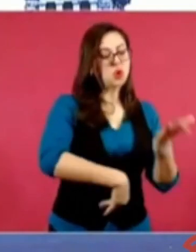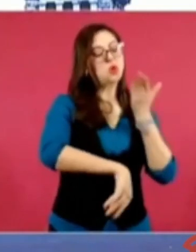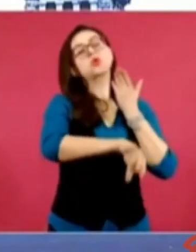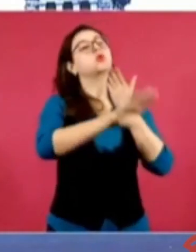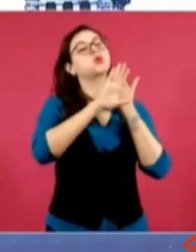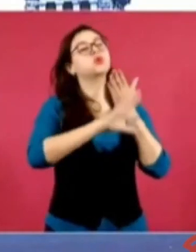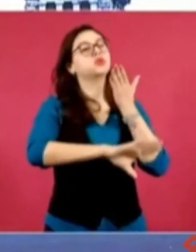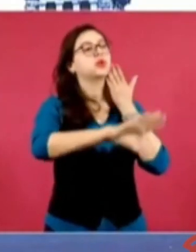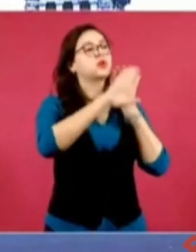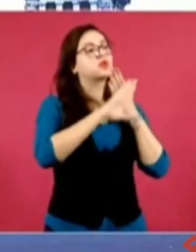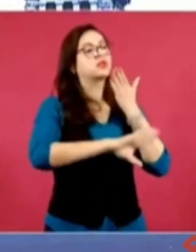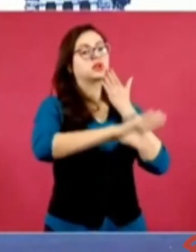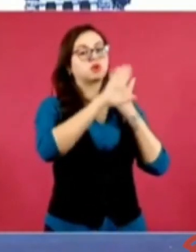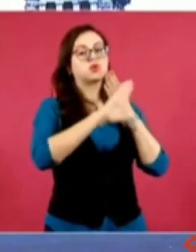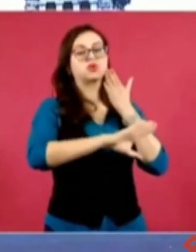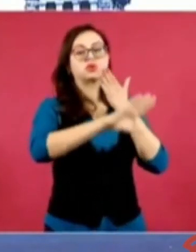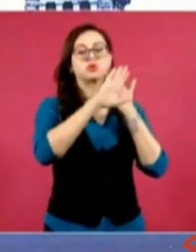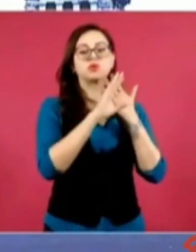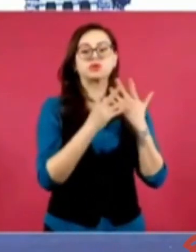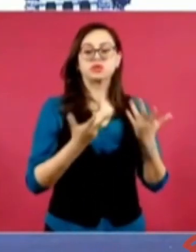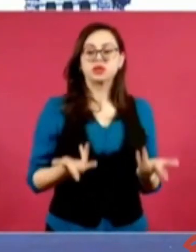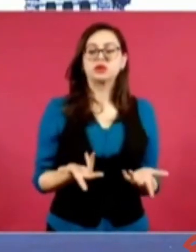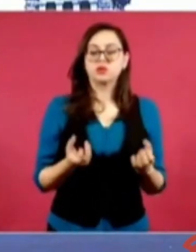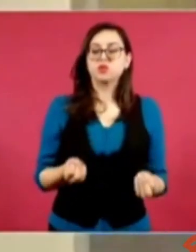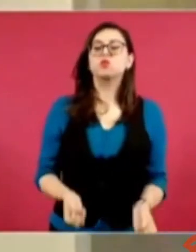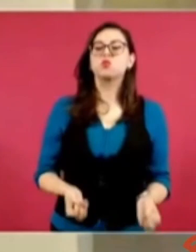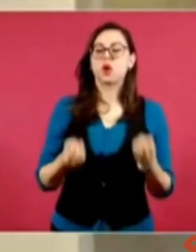desprestigiarnos